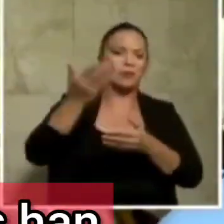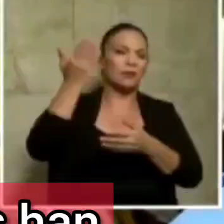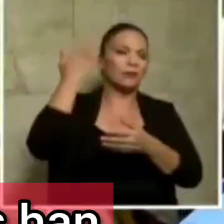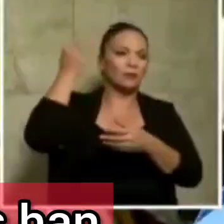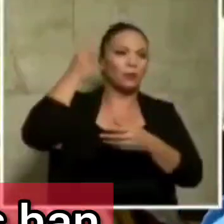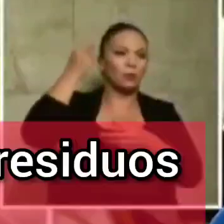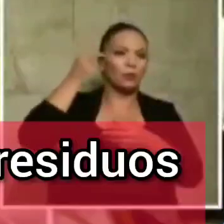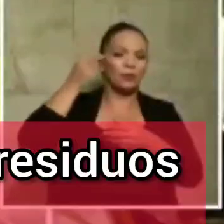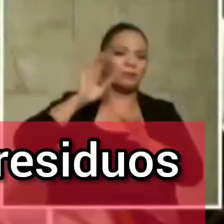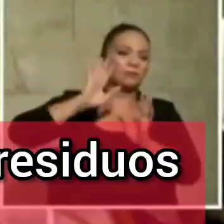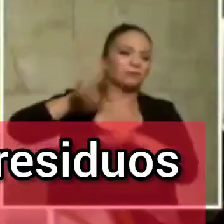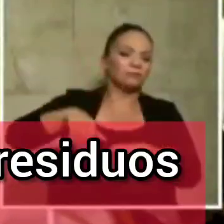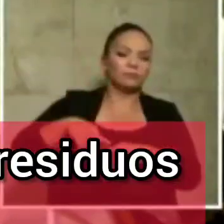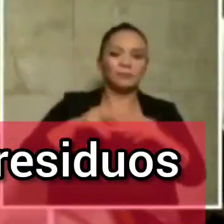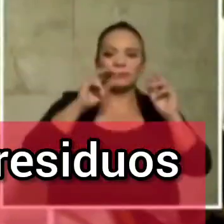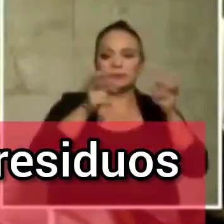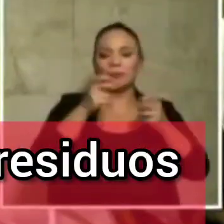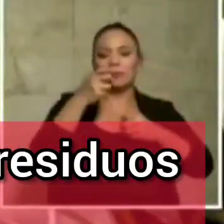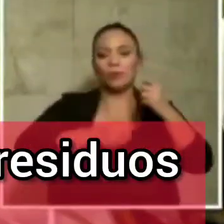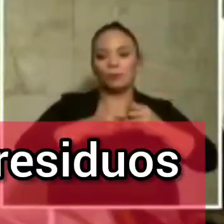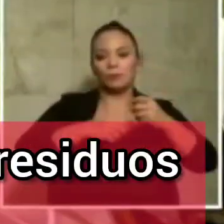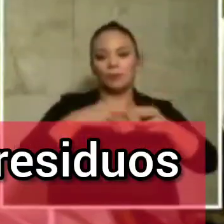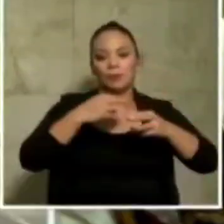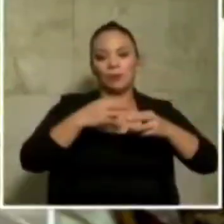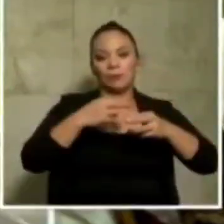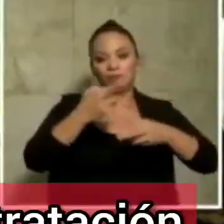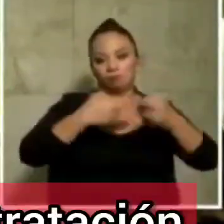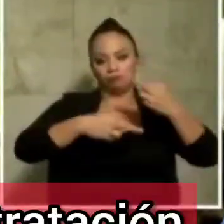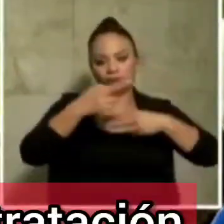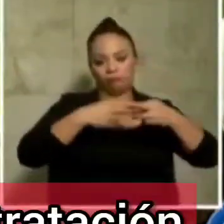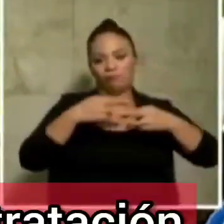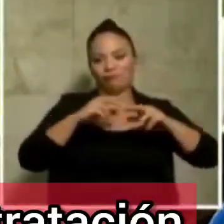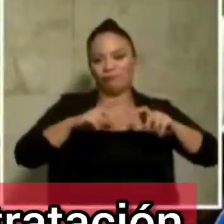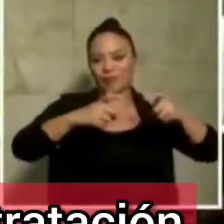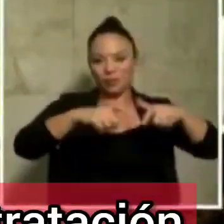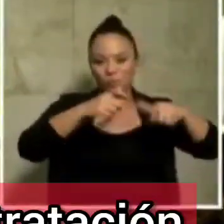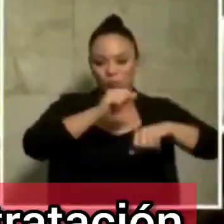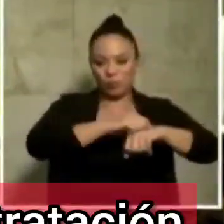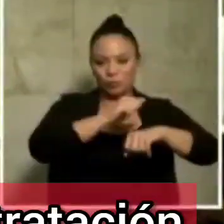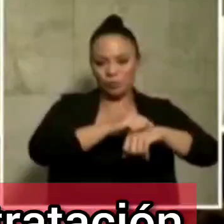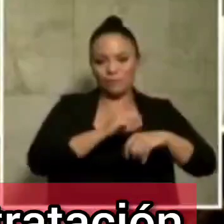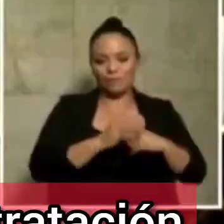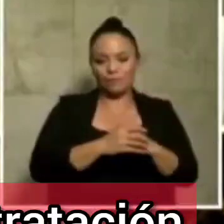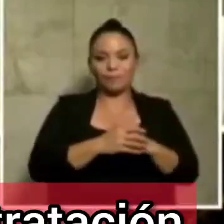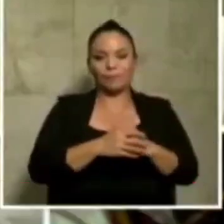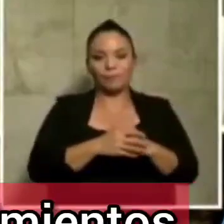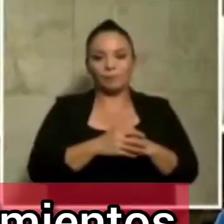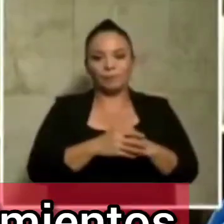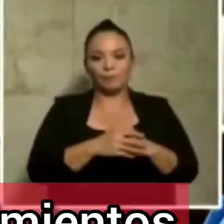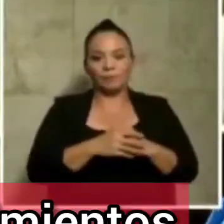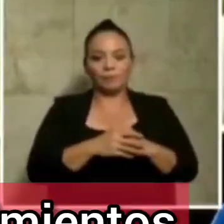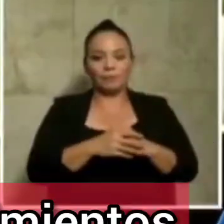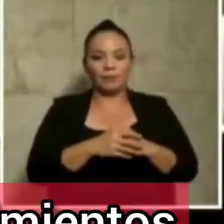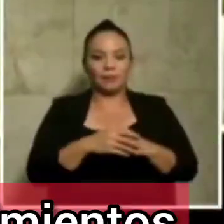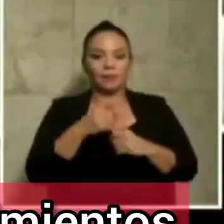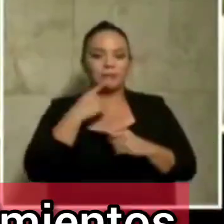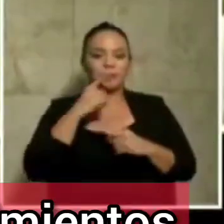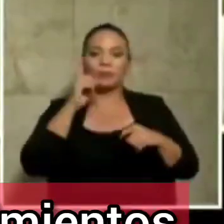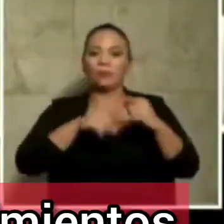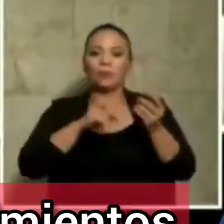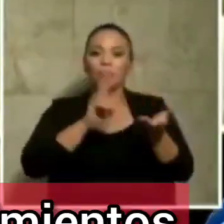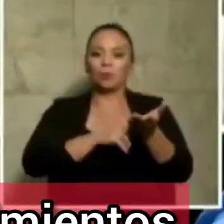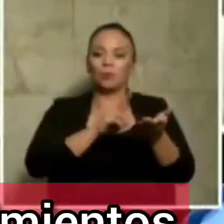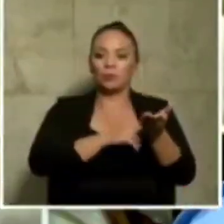anteriores han hecho con el problema del manejo de los residuos sólidos, entendiendo que EBI no es sujeto de contratación pública debido a los